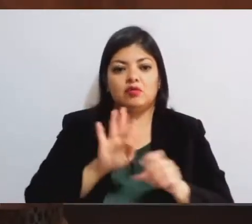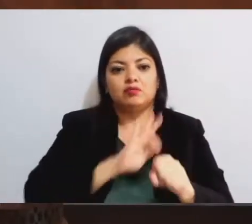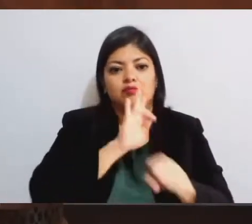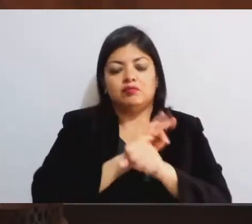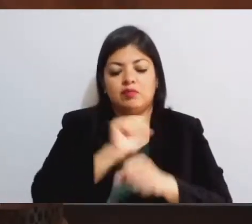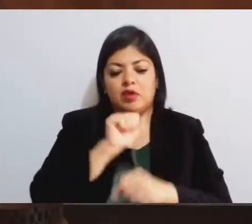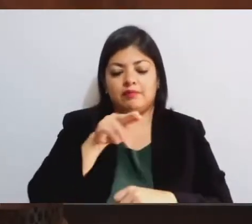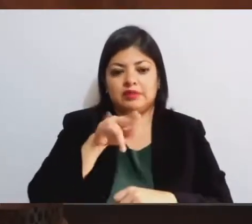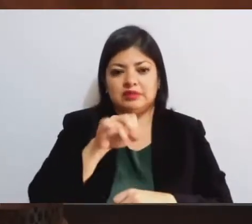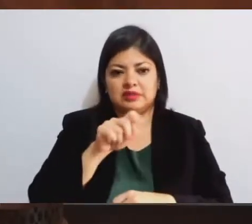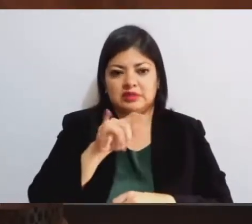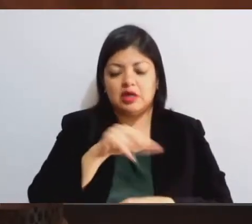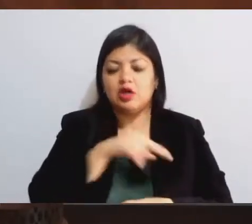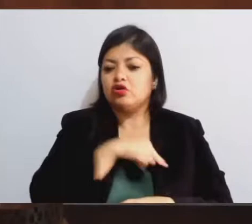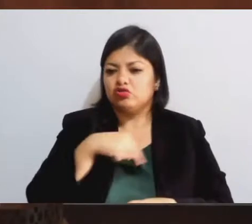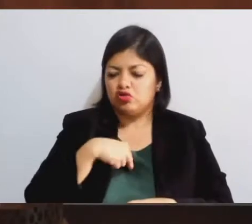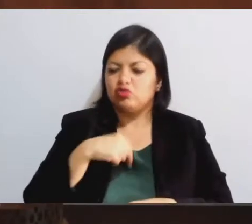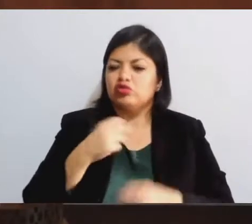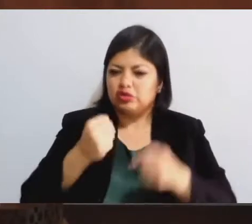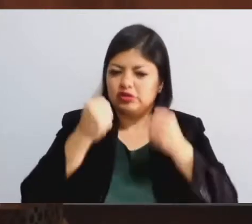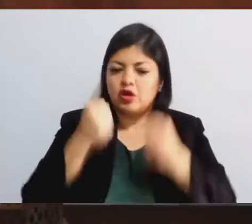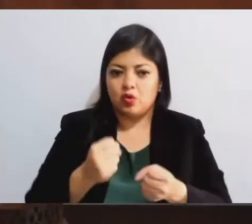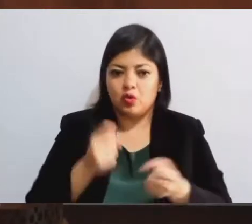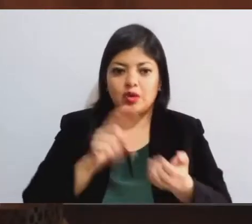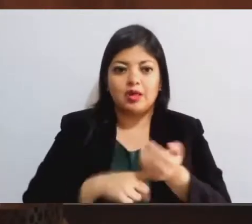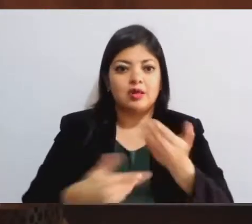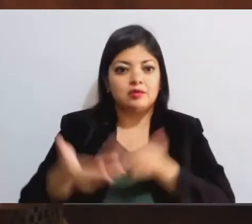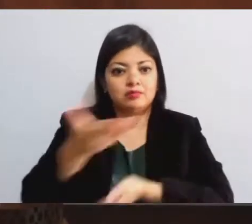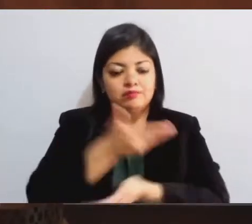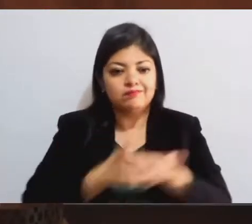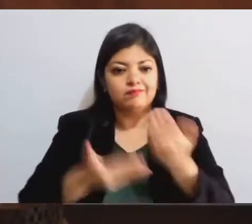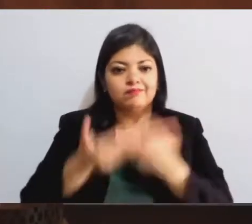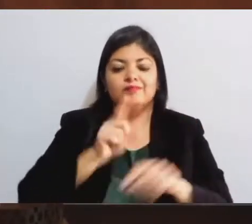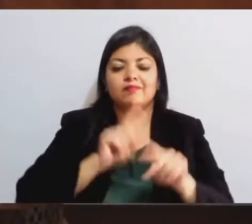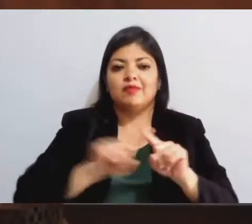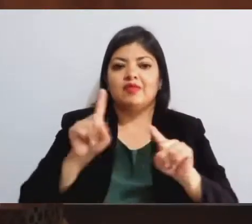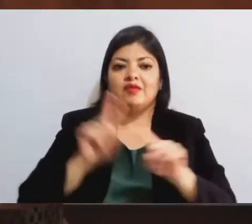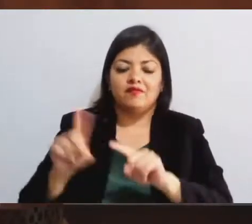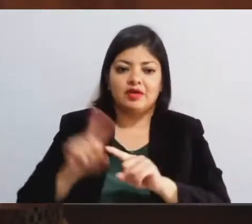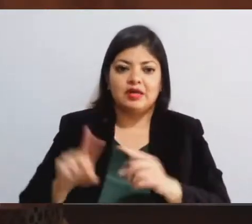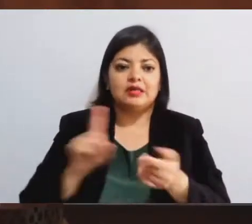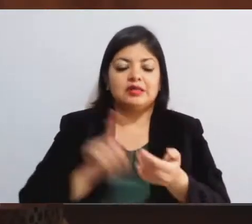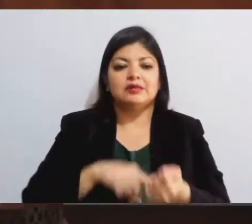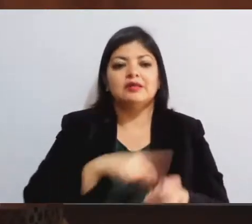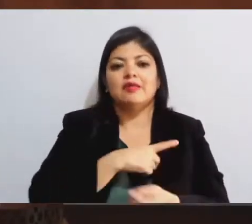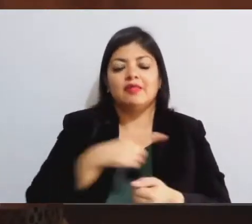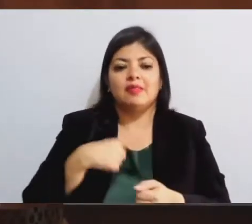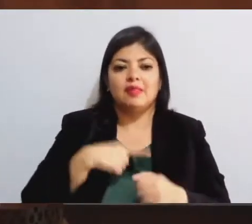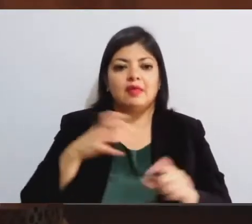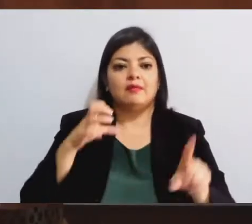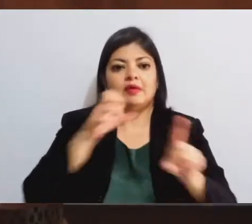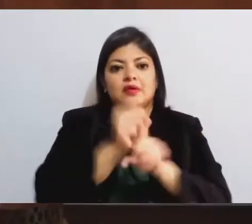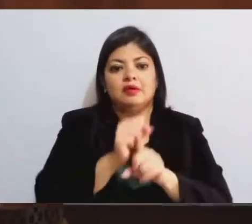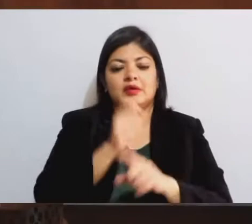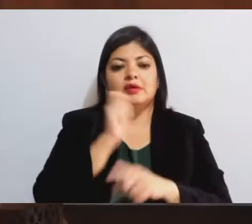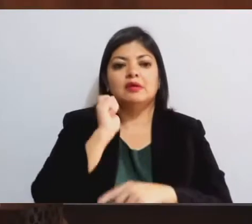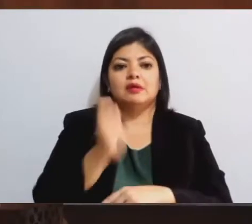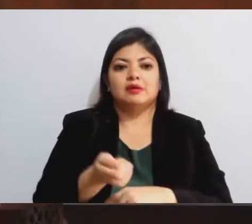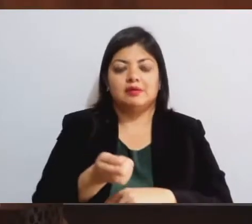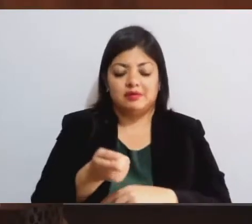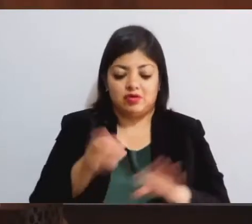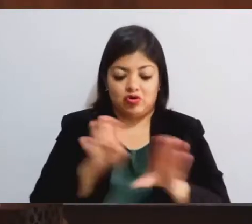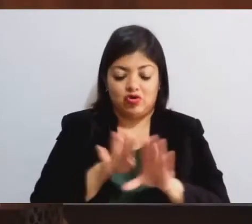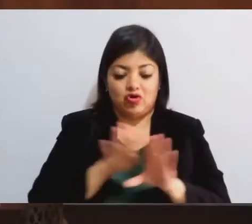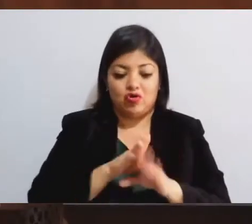Estamos seguras que mediante la colaboración entre los distintos poderes habremos de lograr que la impartición de